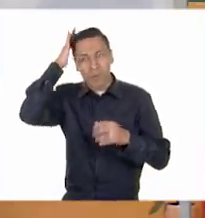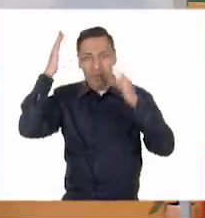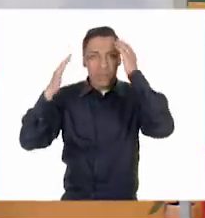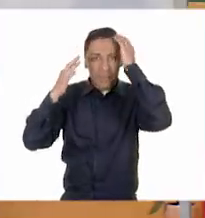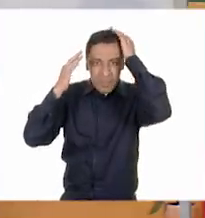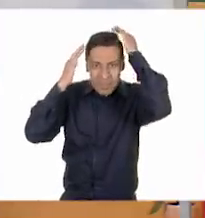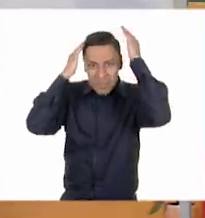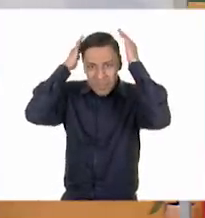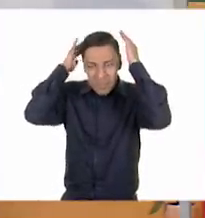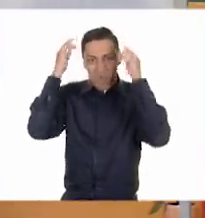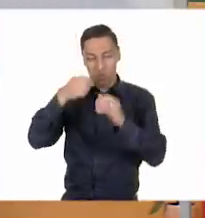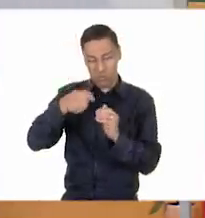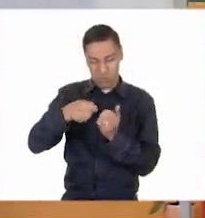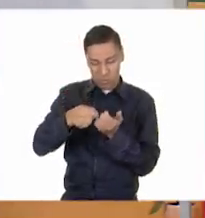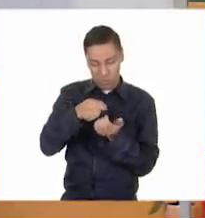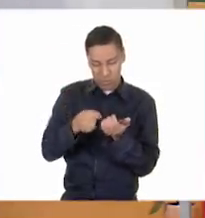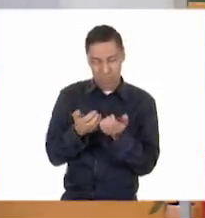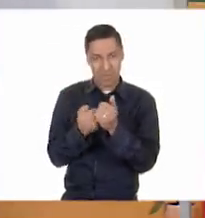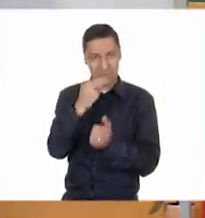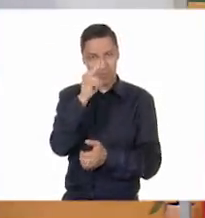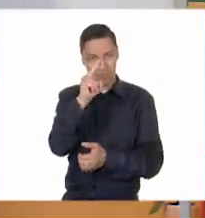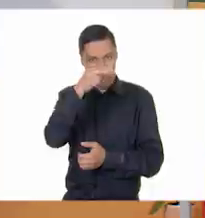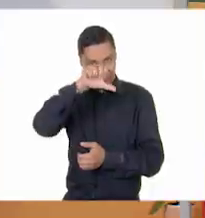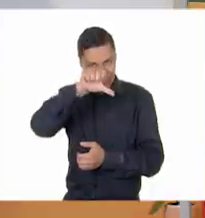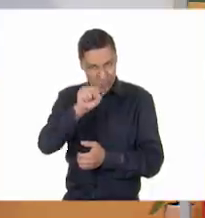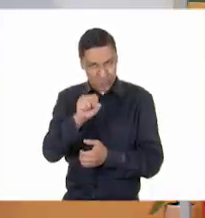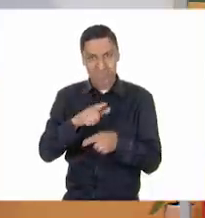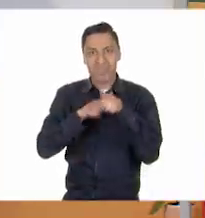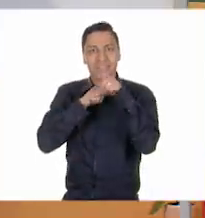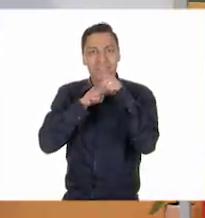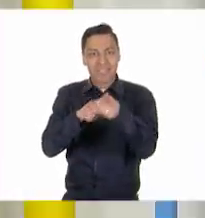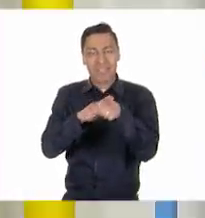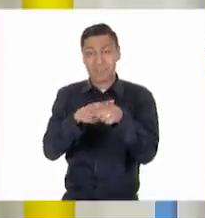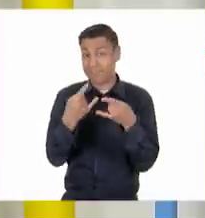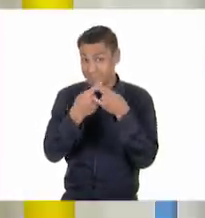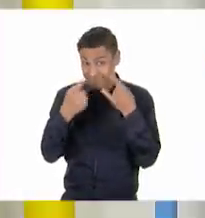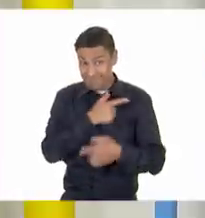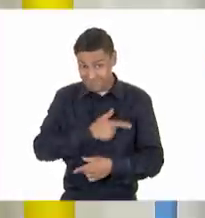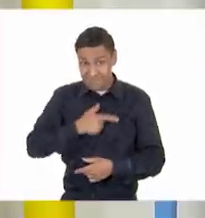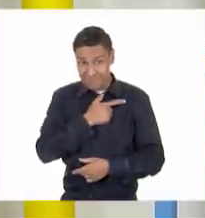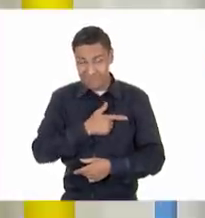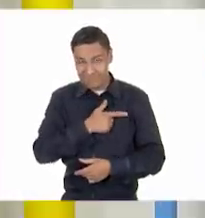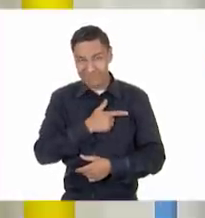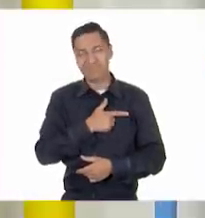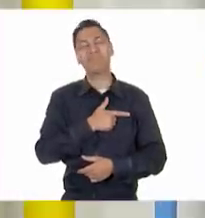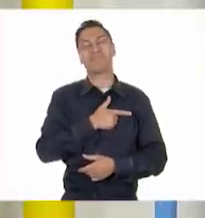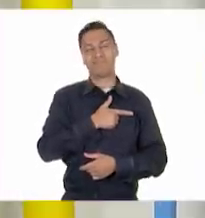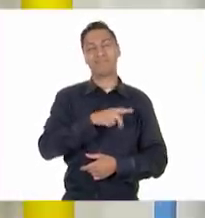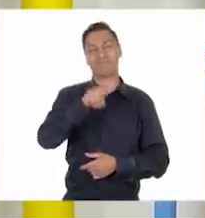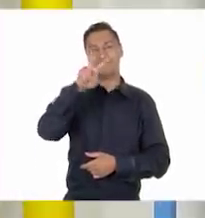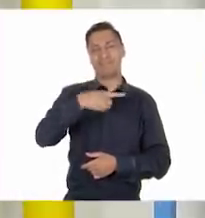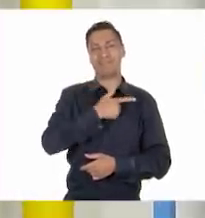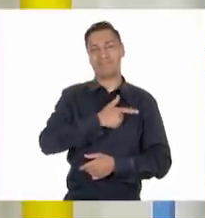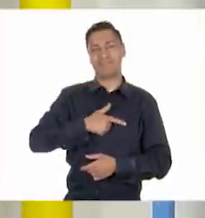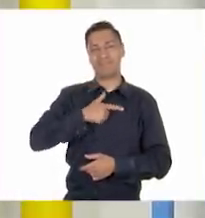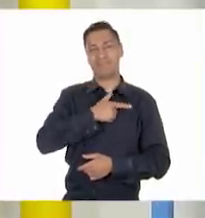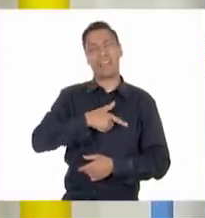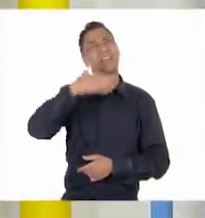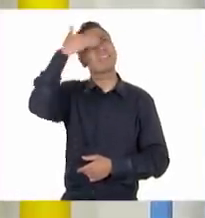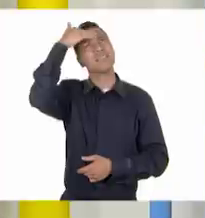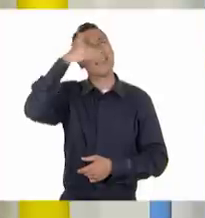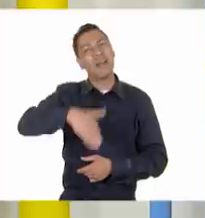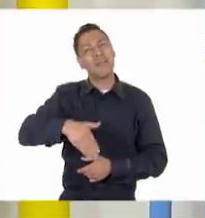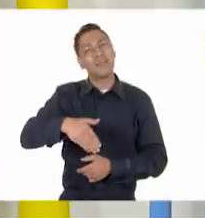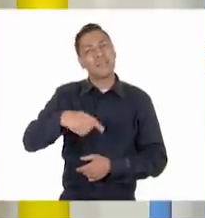las uñas. Muy bien. Oye, ¿te gustó esa historia? La verdad es que me gustó mucho. Y ¿sabes qué me hizo